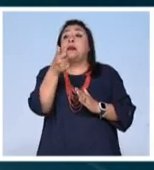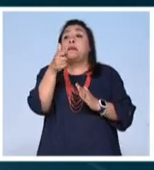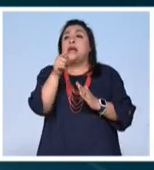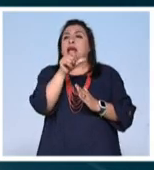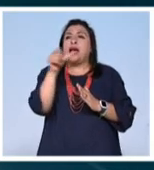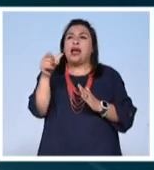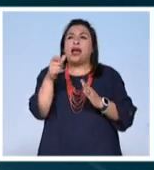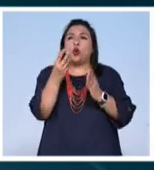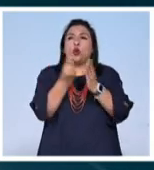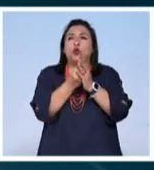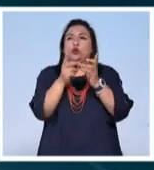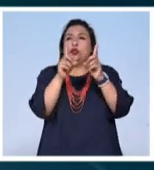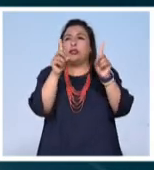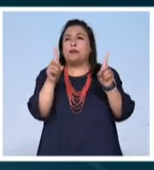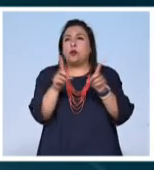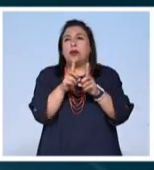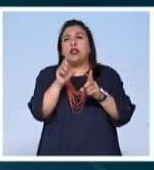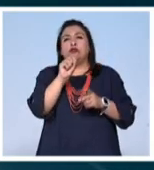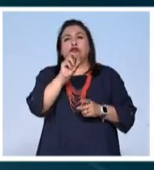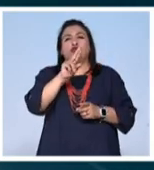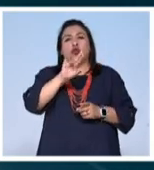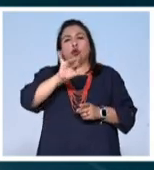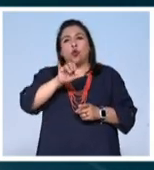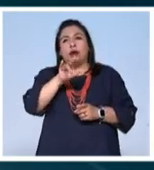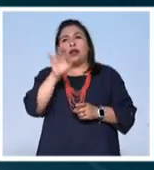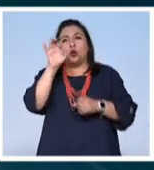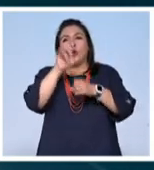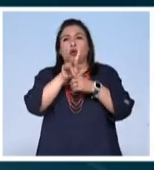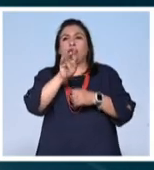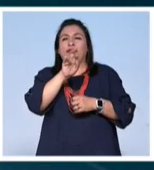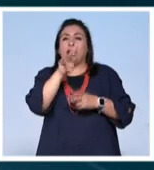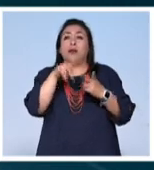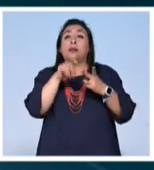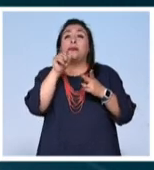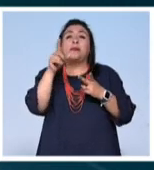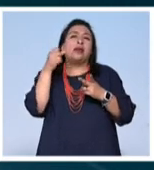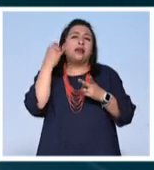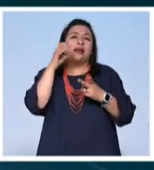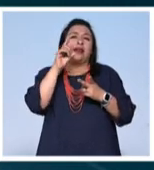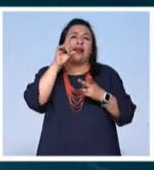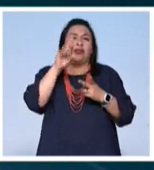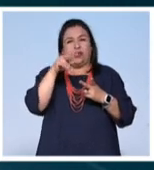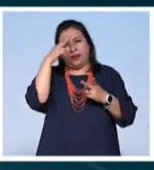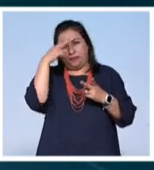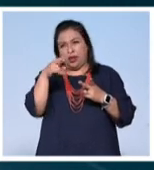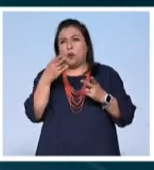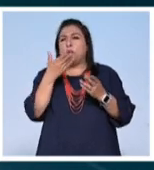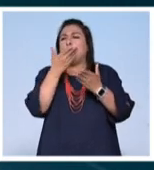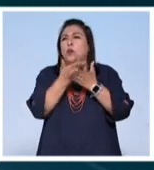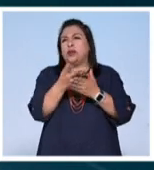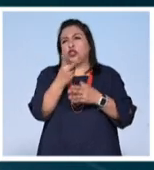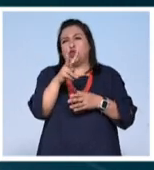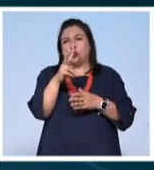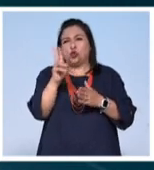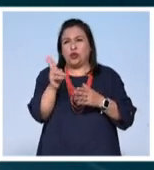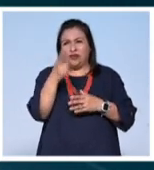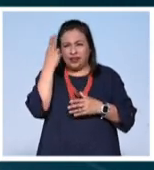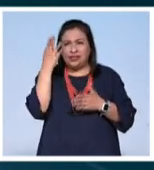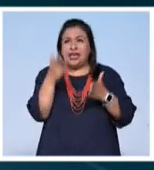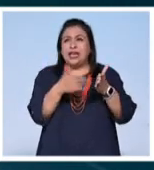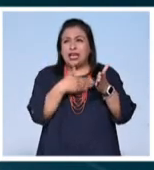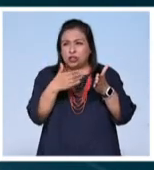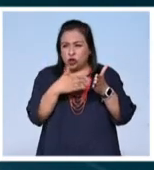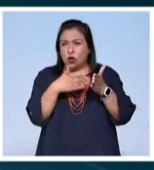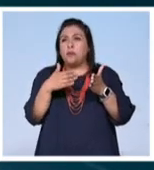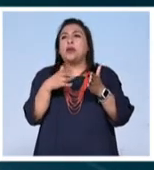edición del diplomado Sor Juana y Cultura Virreinal y la creación de la Cátedra México, propuesta interuniversitaria de gastronomía